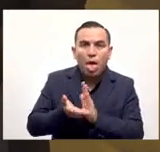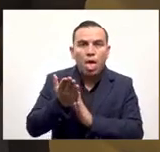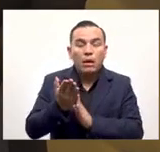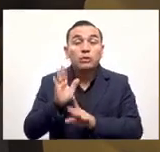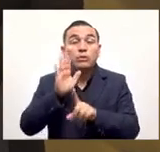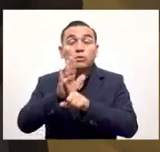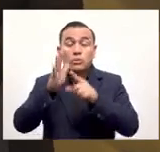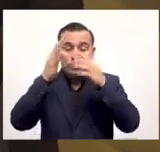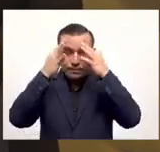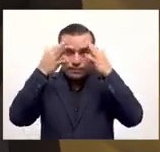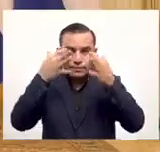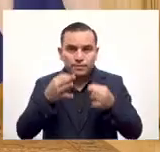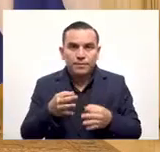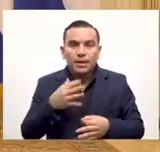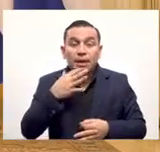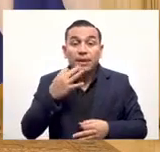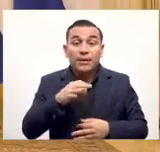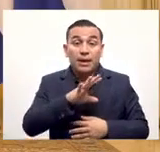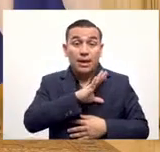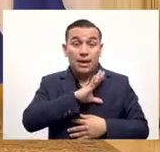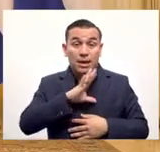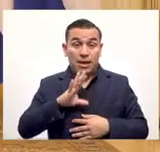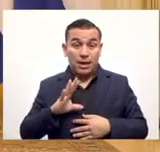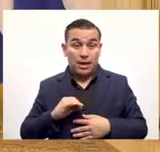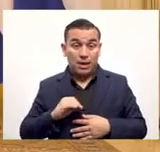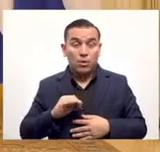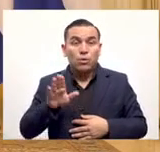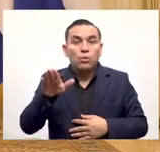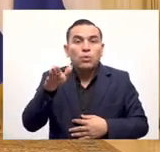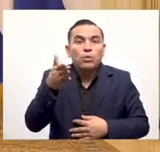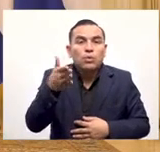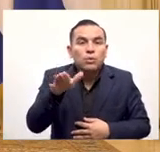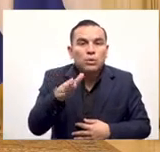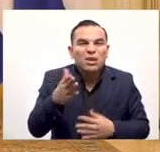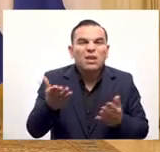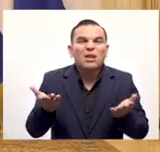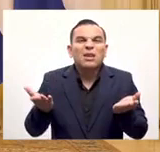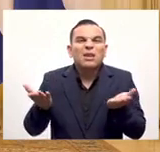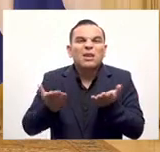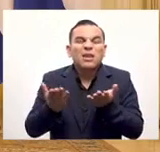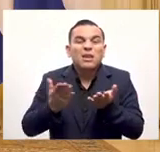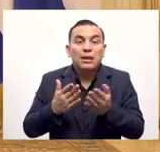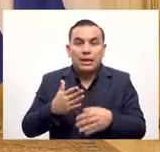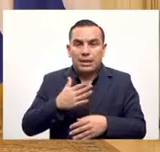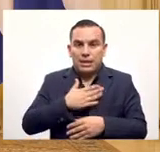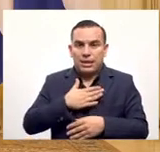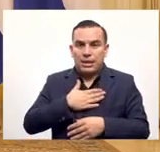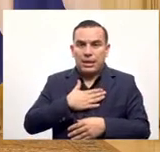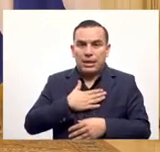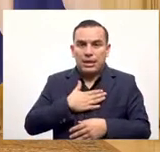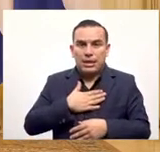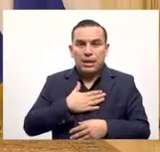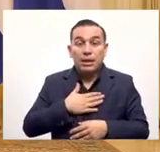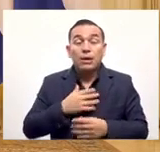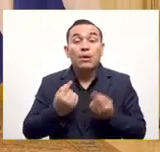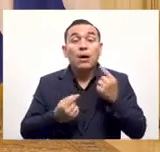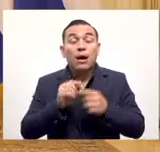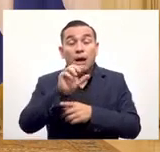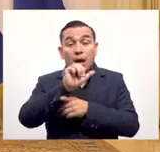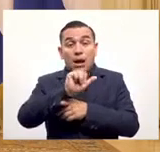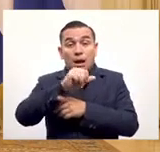eso es algo que alguien lo decide ¿pero los salvadoreños estarán obligados a utilizarlo? no los salvadoreños tendrán una